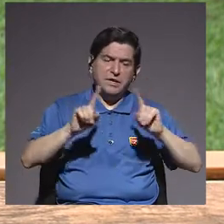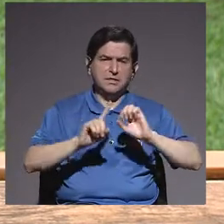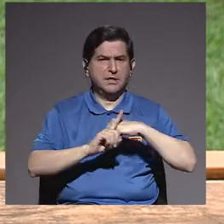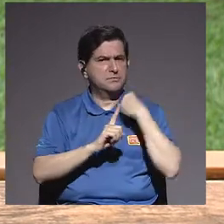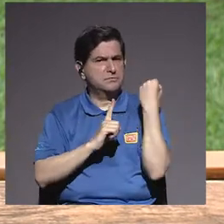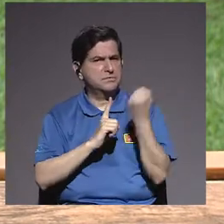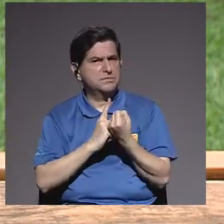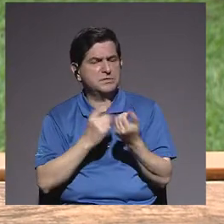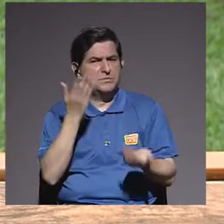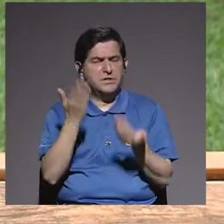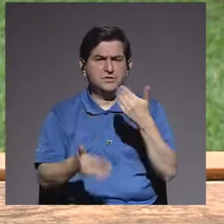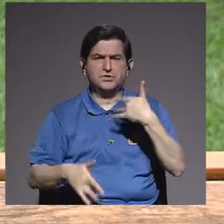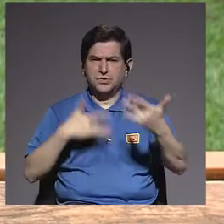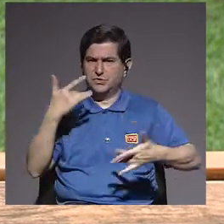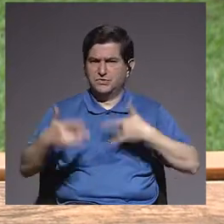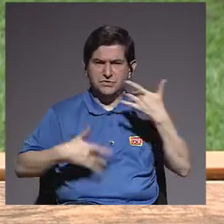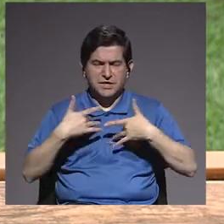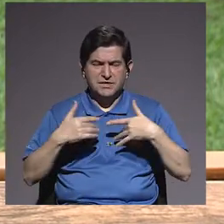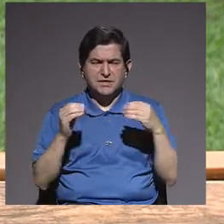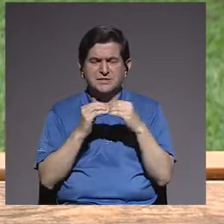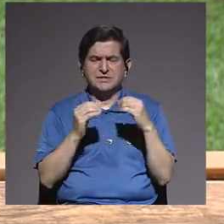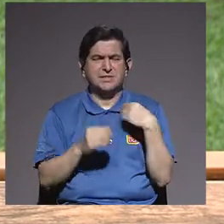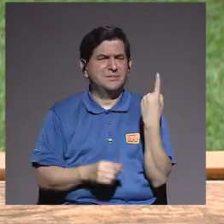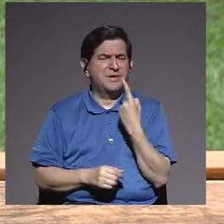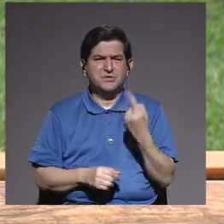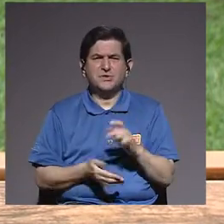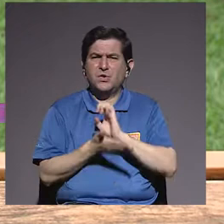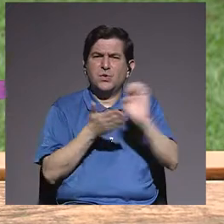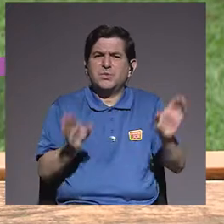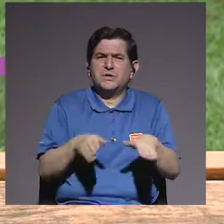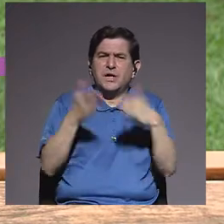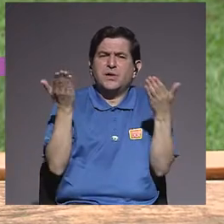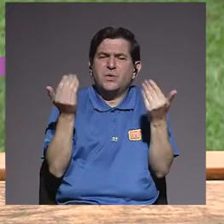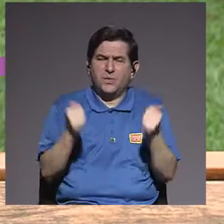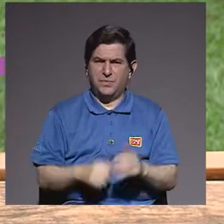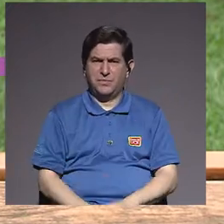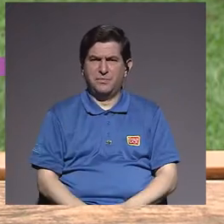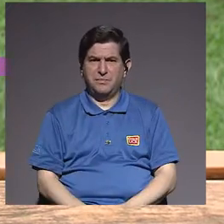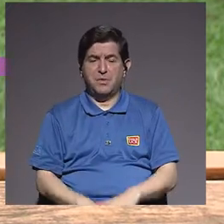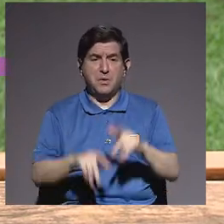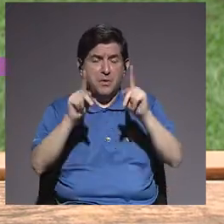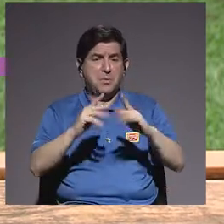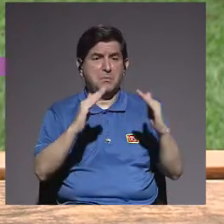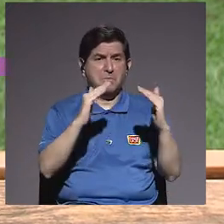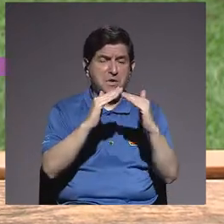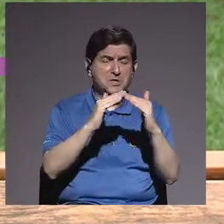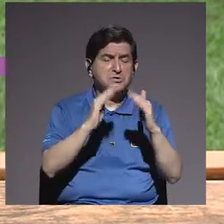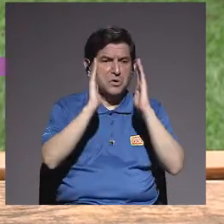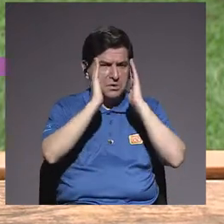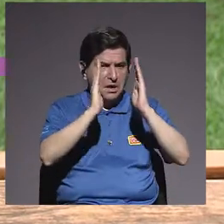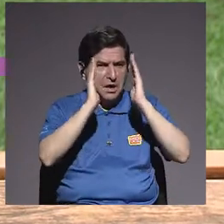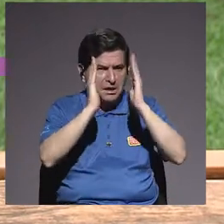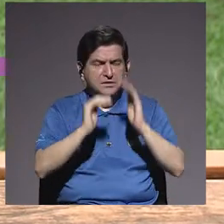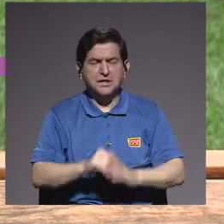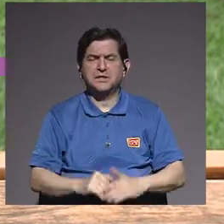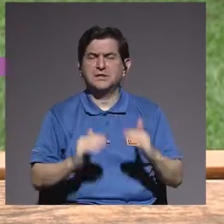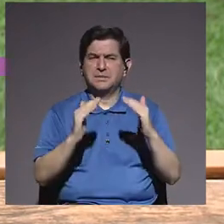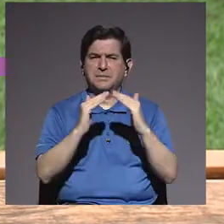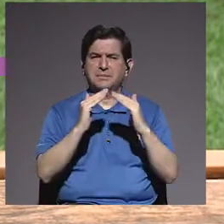distinto, pero ¿qué podrían hacer, por ejemplo, para evitar sentirse más solos de lo que están, cuando están solitos? Digamos, si hay alguien en casa que nos está escuchando y que